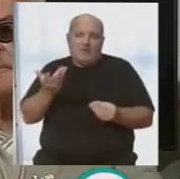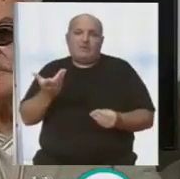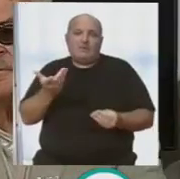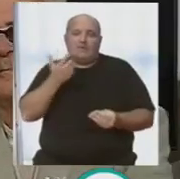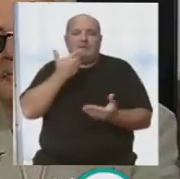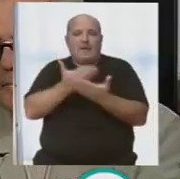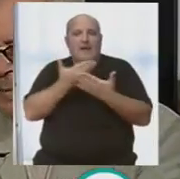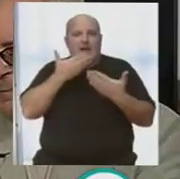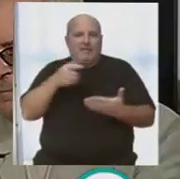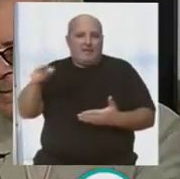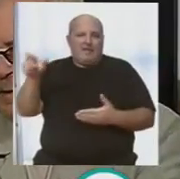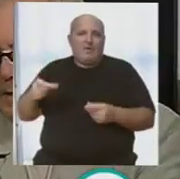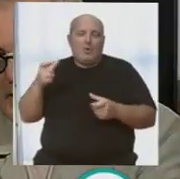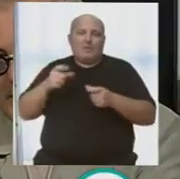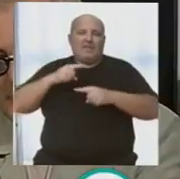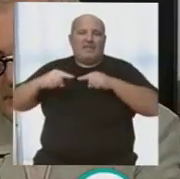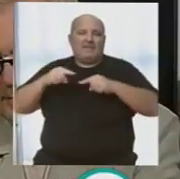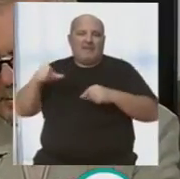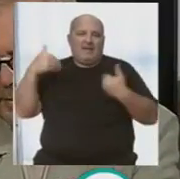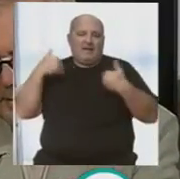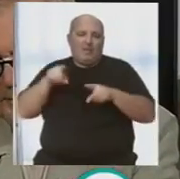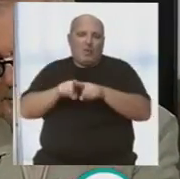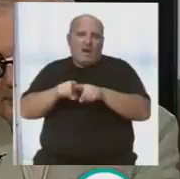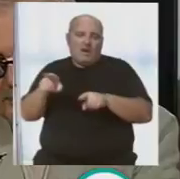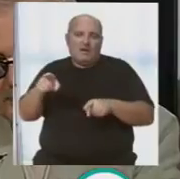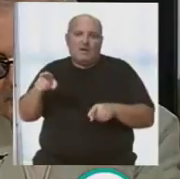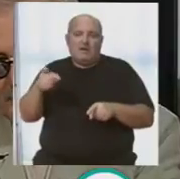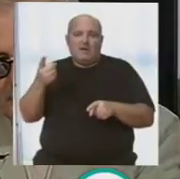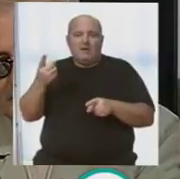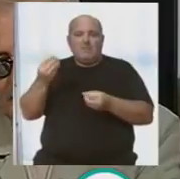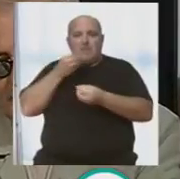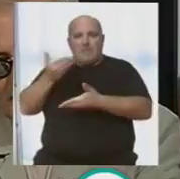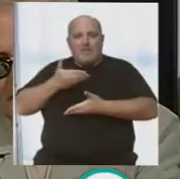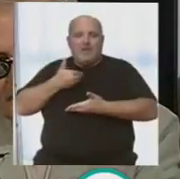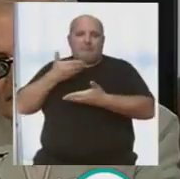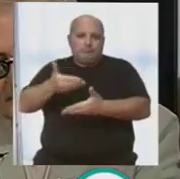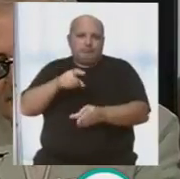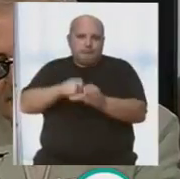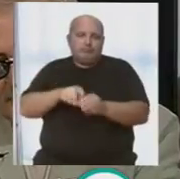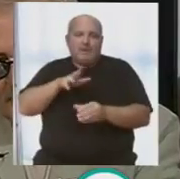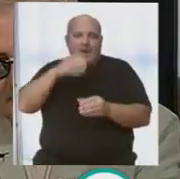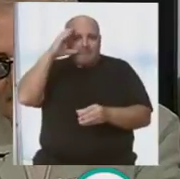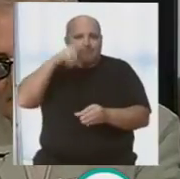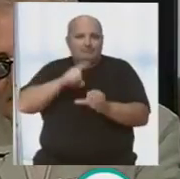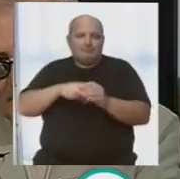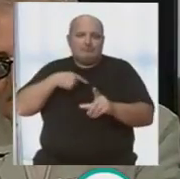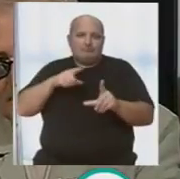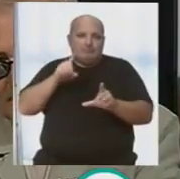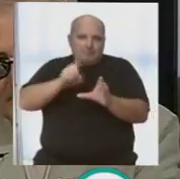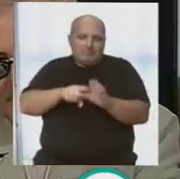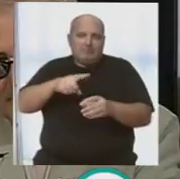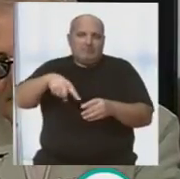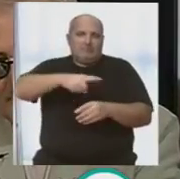Así que le doy las gracias a Antonio, a la Junta Directiva, por esta bienvenida y por, bueno, por hacerme partícipe de